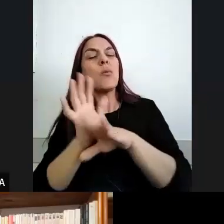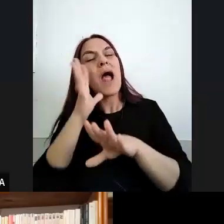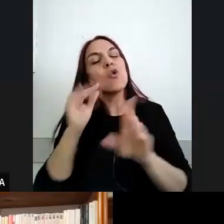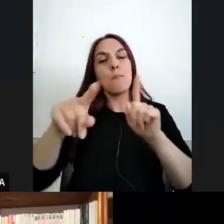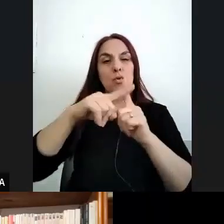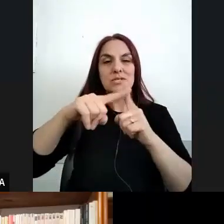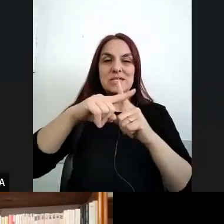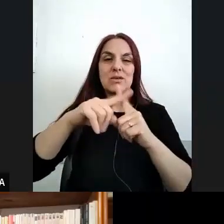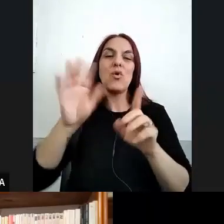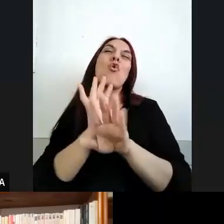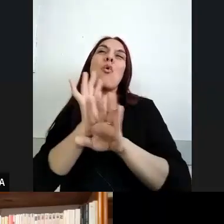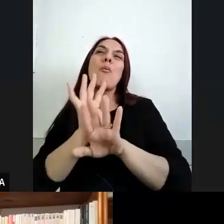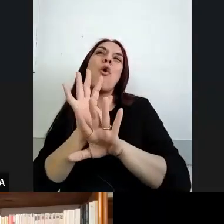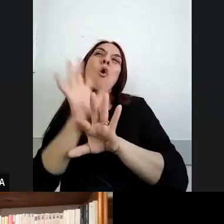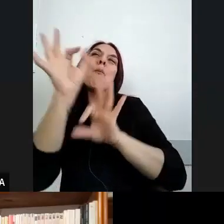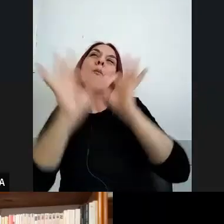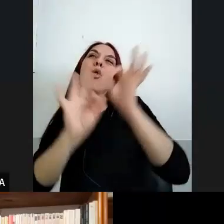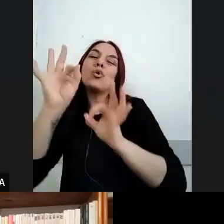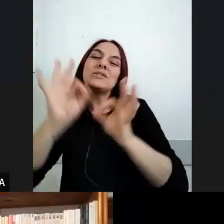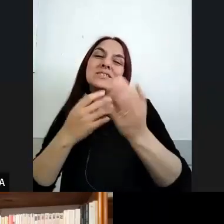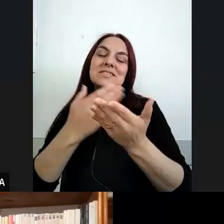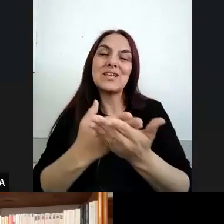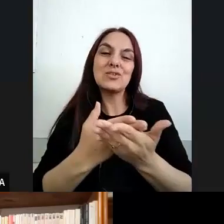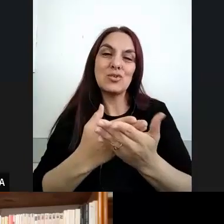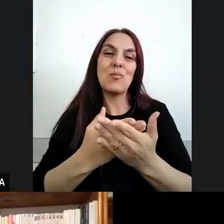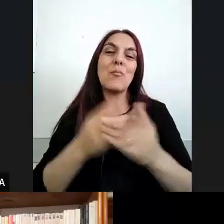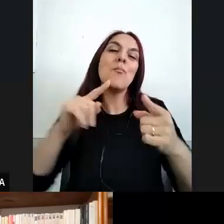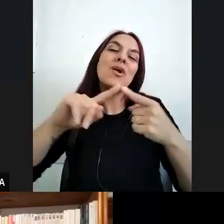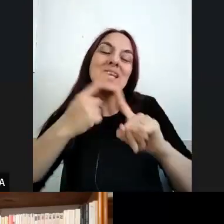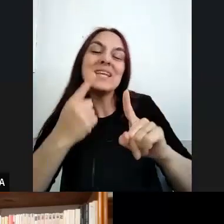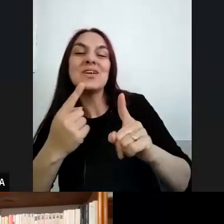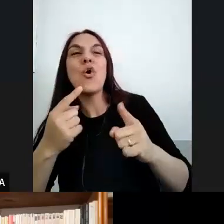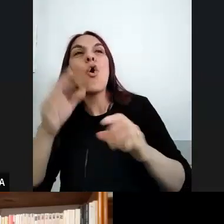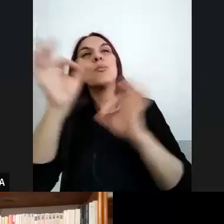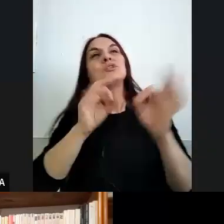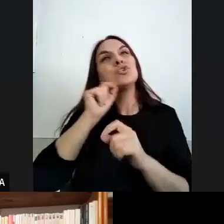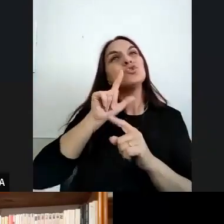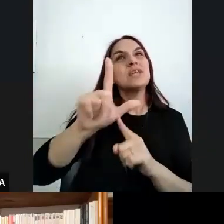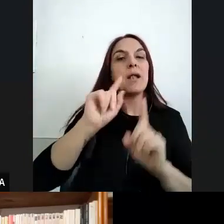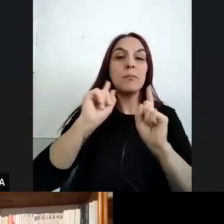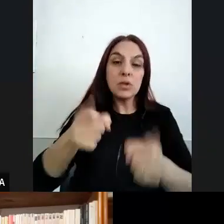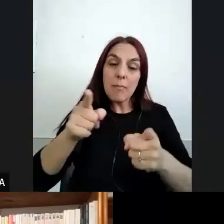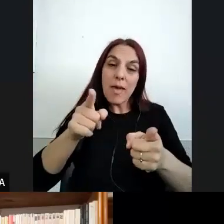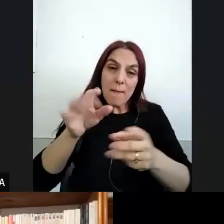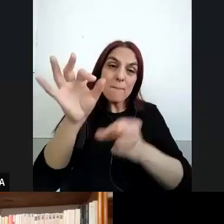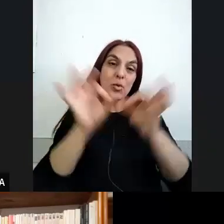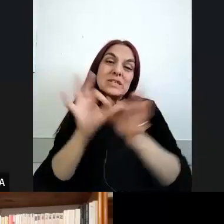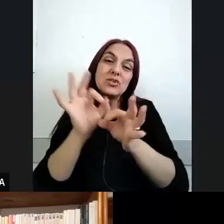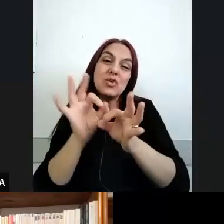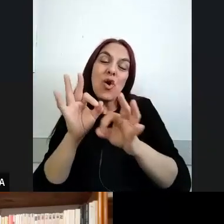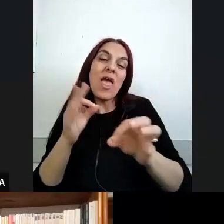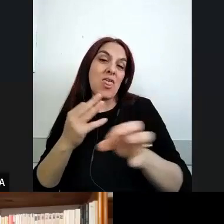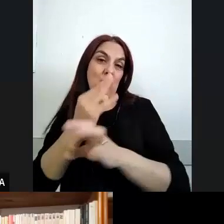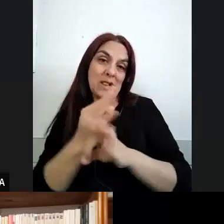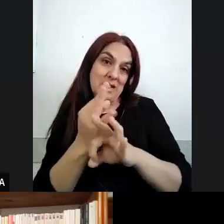como un proyecto como aquello que es parte de un proyecto político de un proyecto social pero también de un proyecto educativo muchas